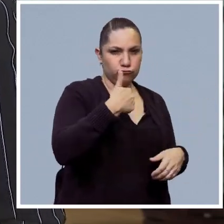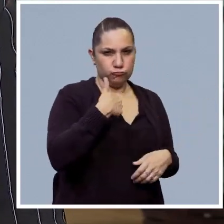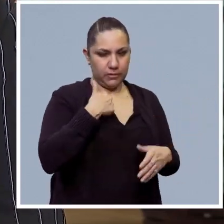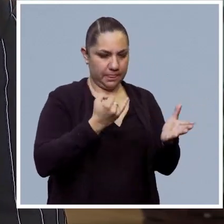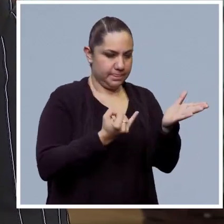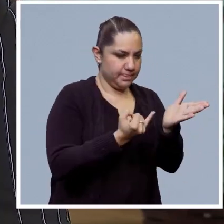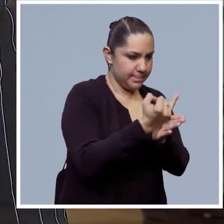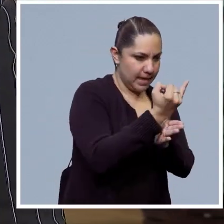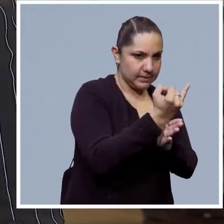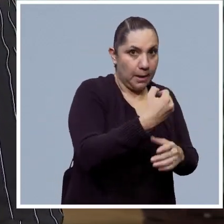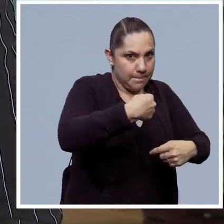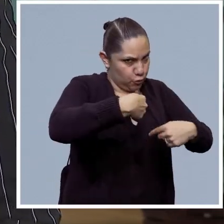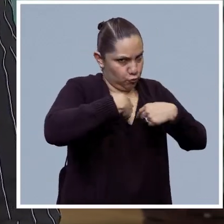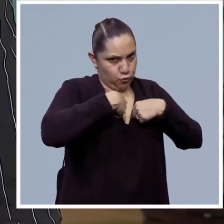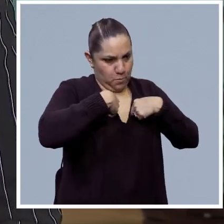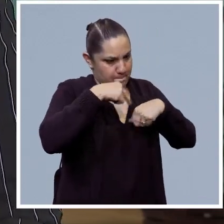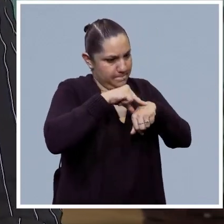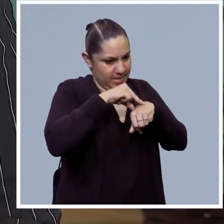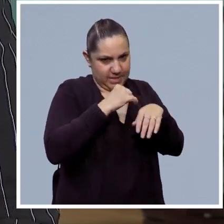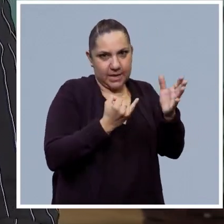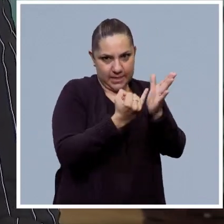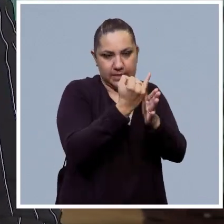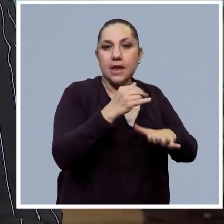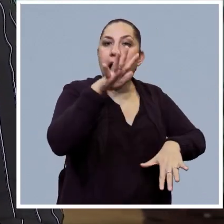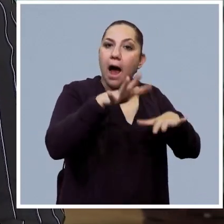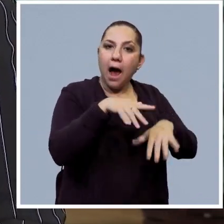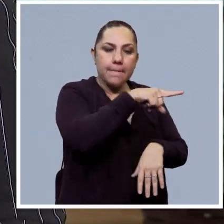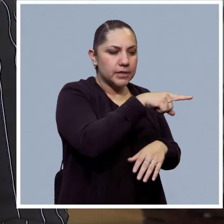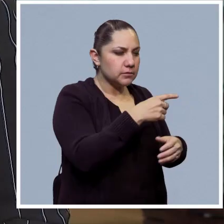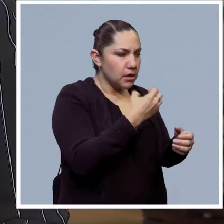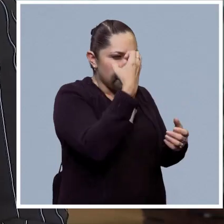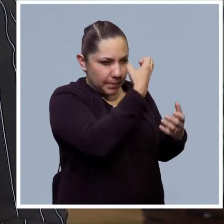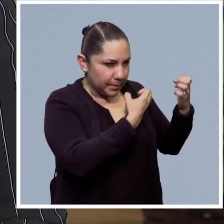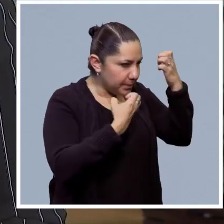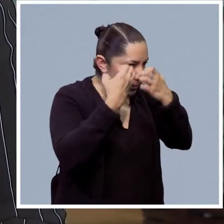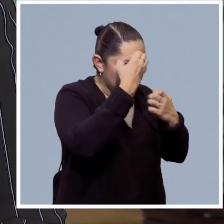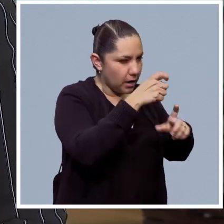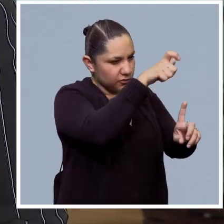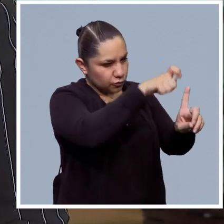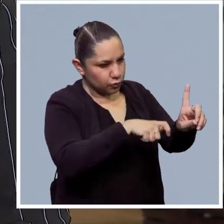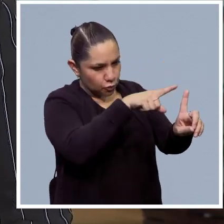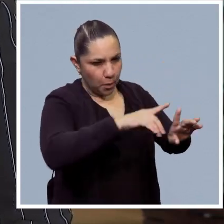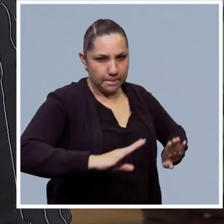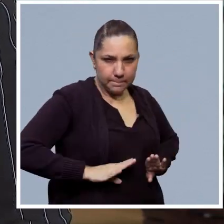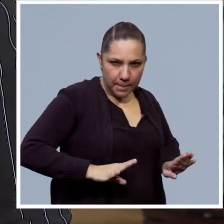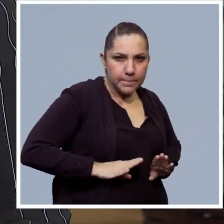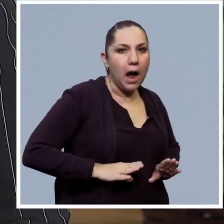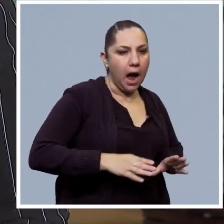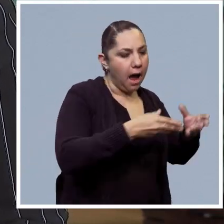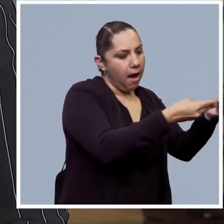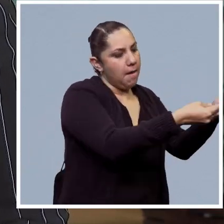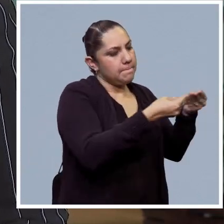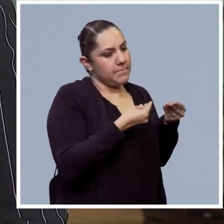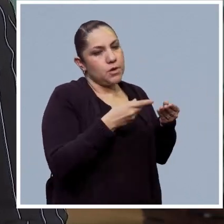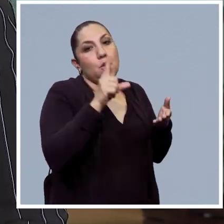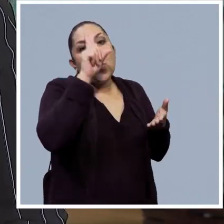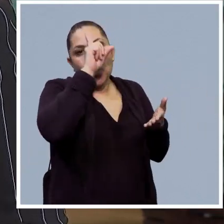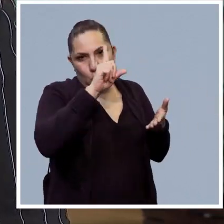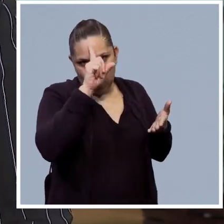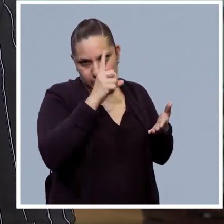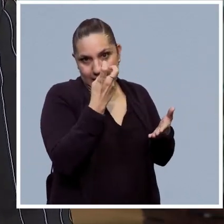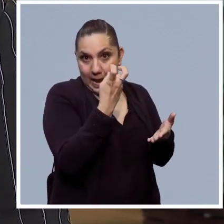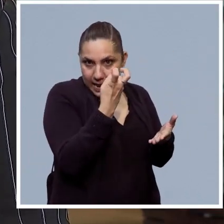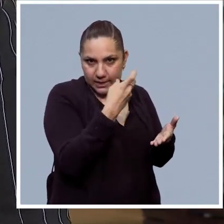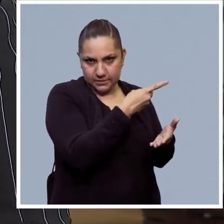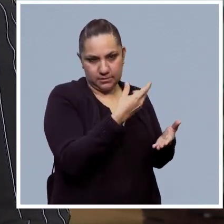Toma en cuenta todas las variables de cierta población y digo, a lo mejor el programa me dice, probablemente este paciente le vaya mejor